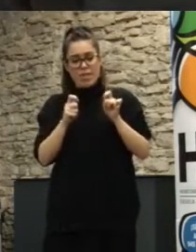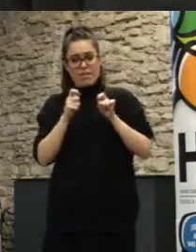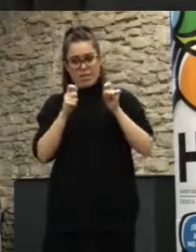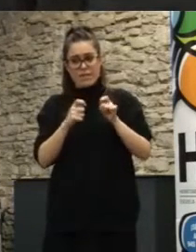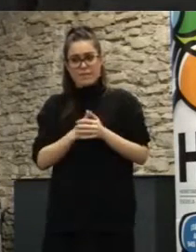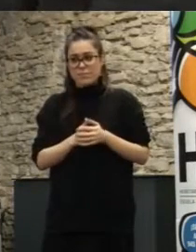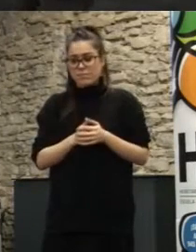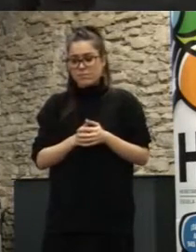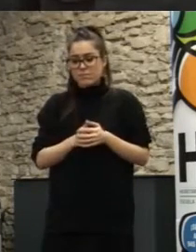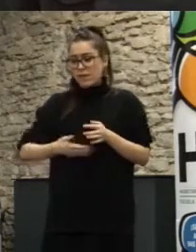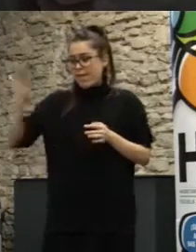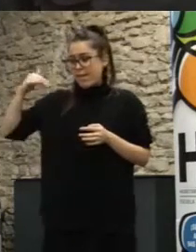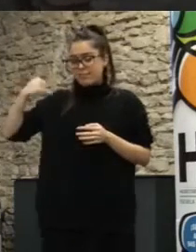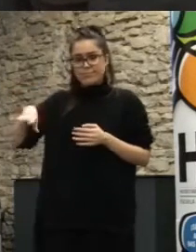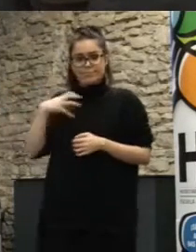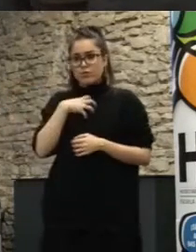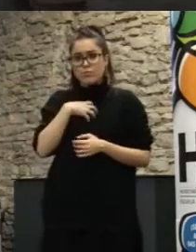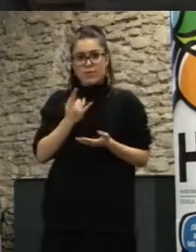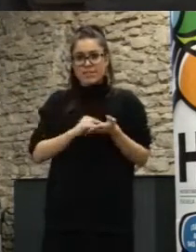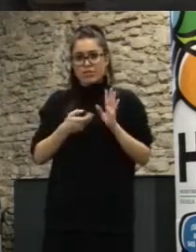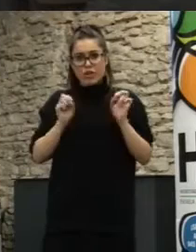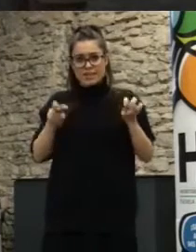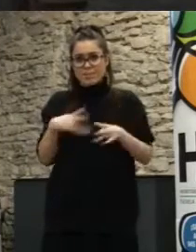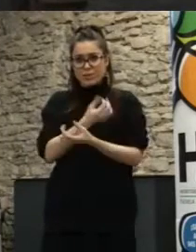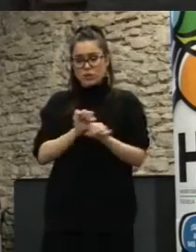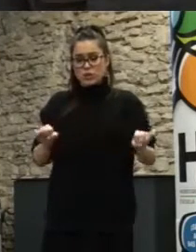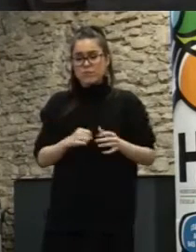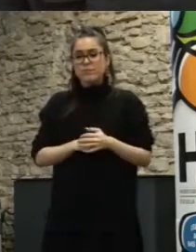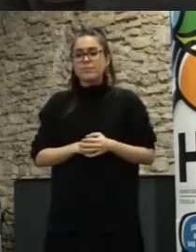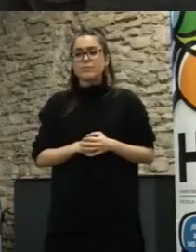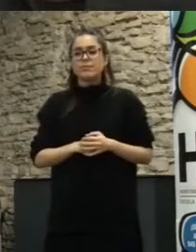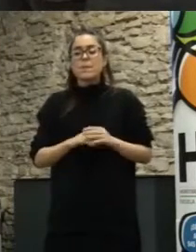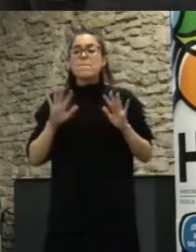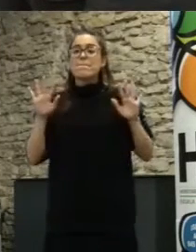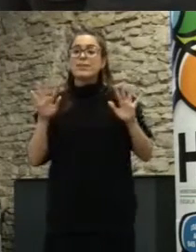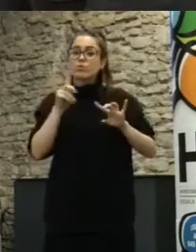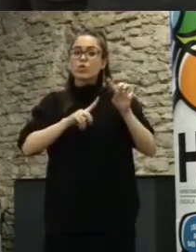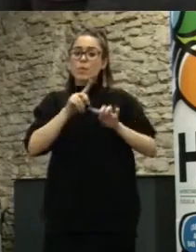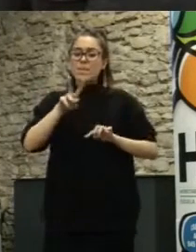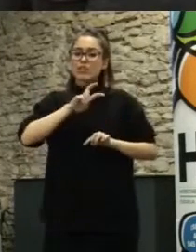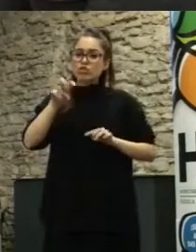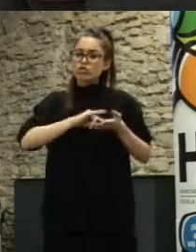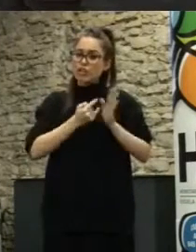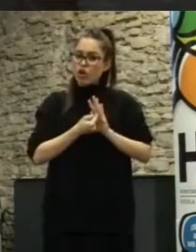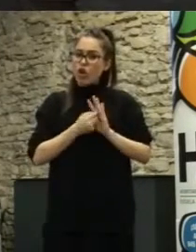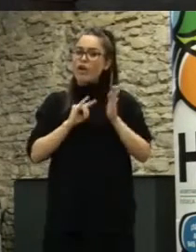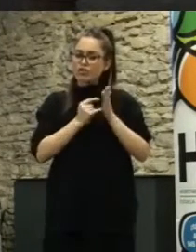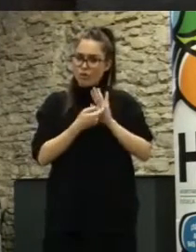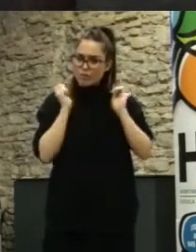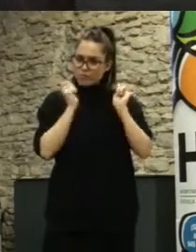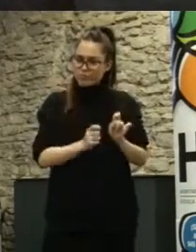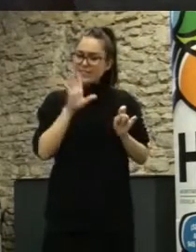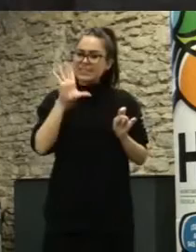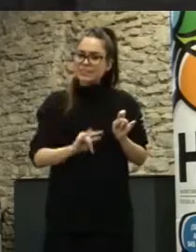podía hacer anteriormente sin tecnología pero no se han resuelto algunos de los grandes problemas que había previamente